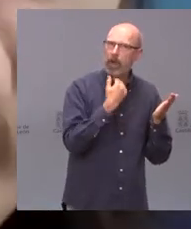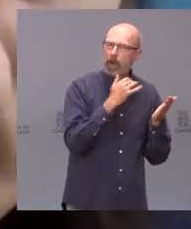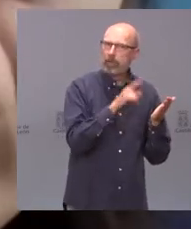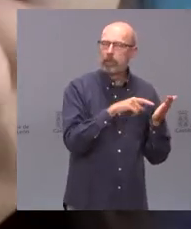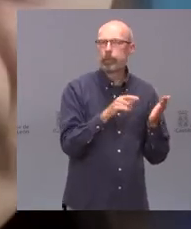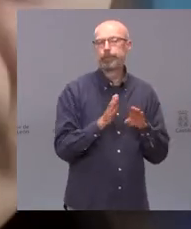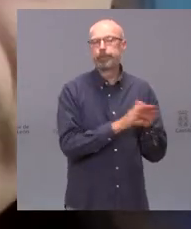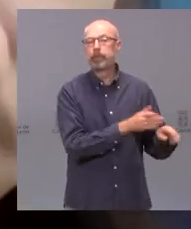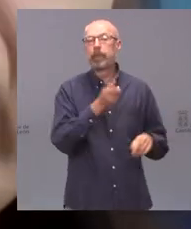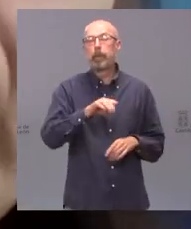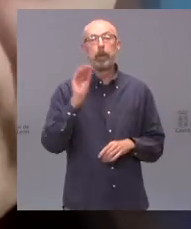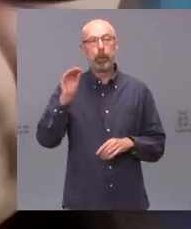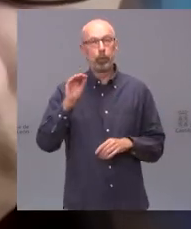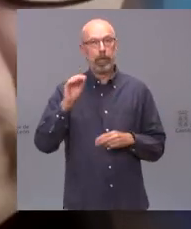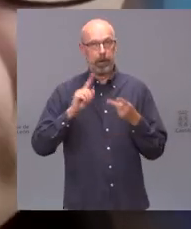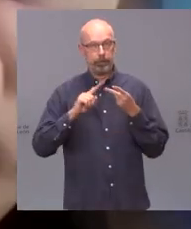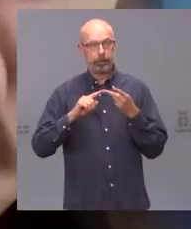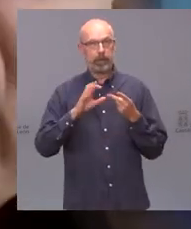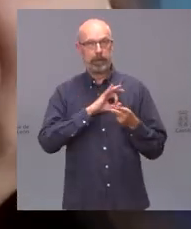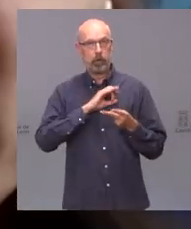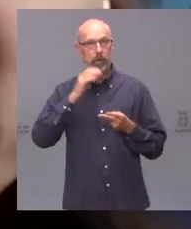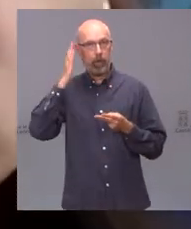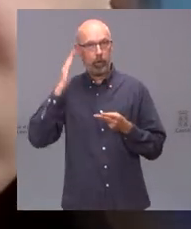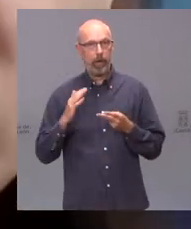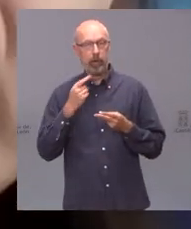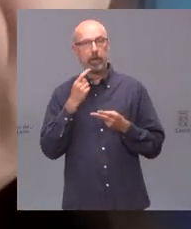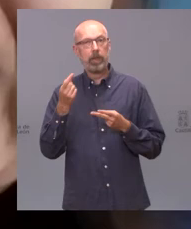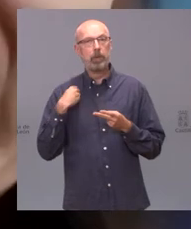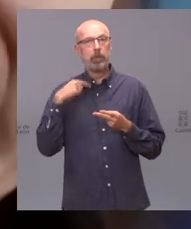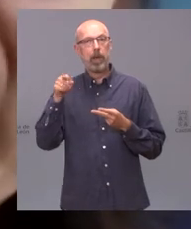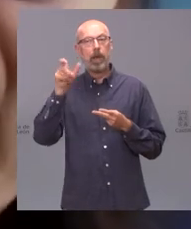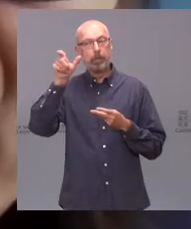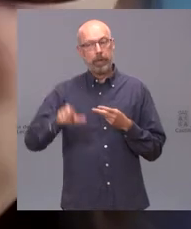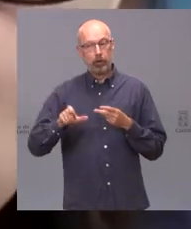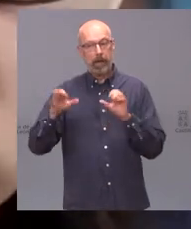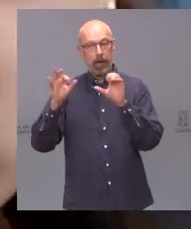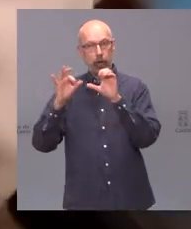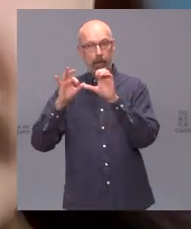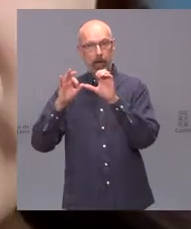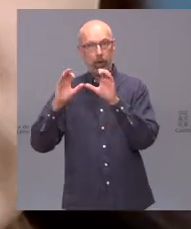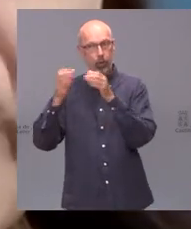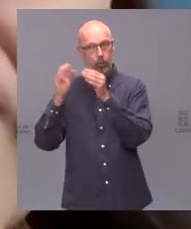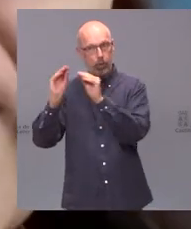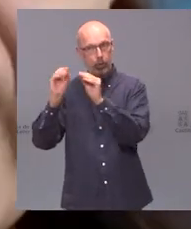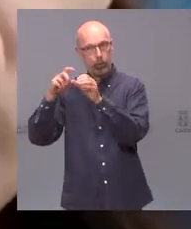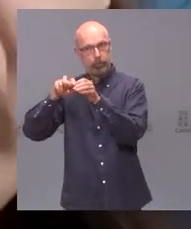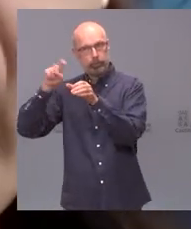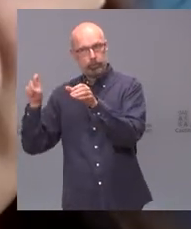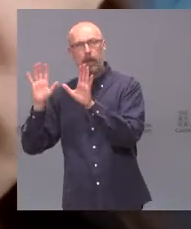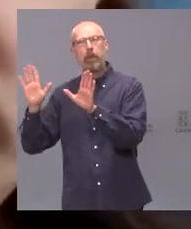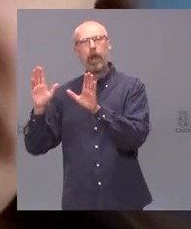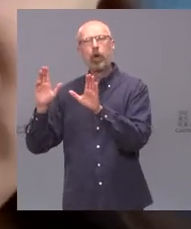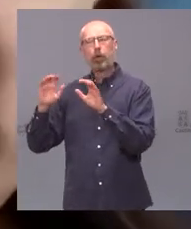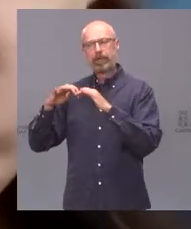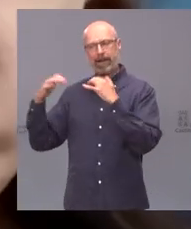procuradora de ciudadanos que mantiene su escaño pese a dejar el grupo y si y en algún caso le han sugerido o planteado que